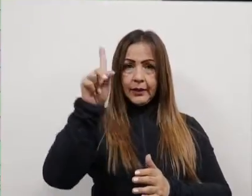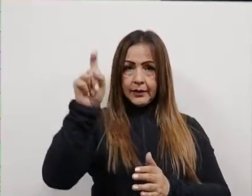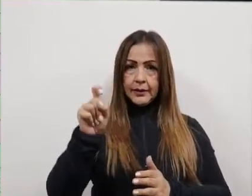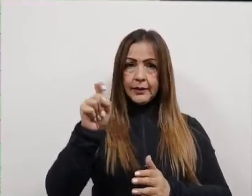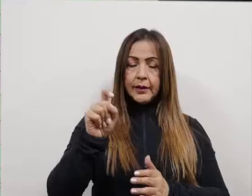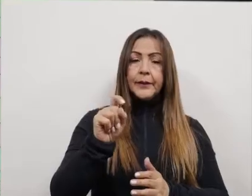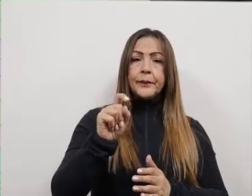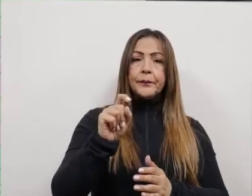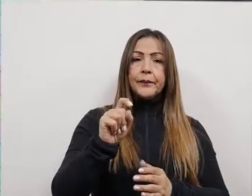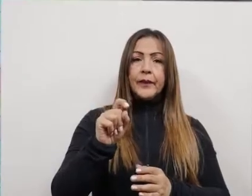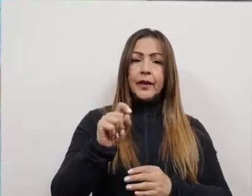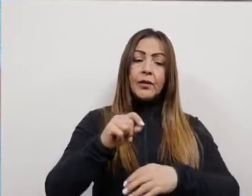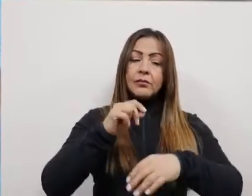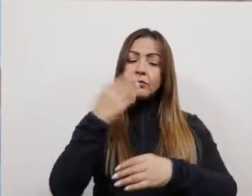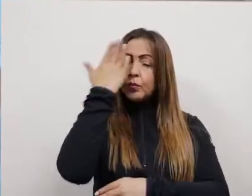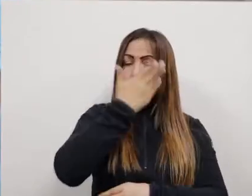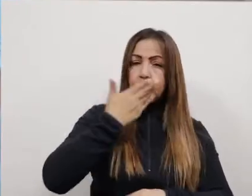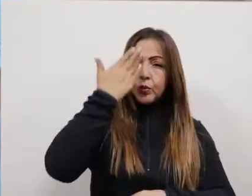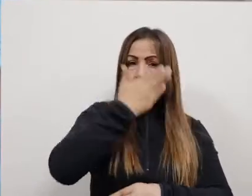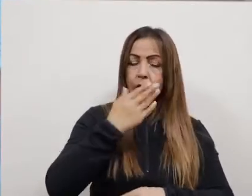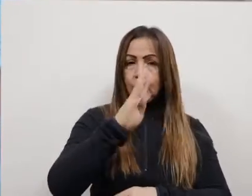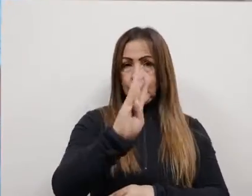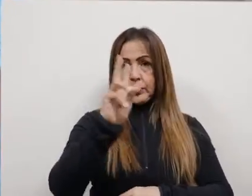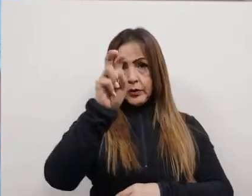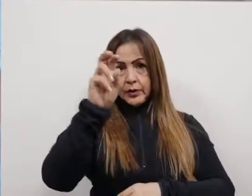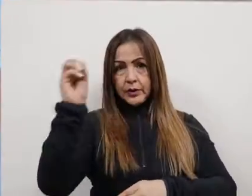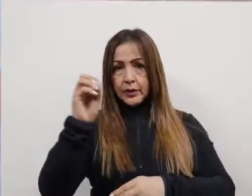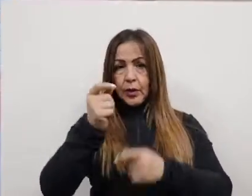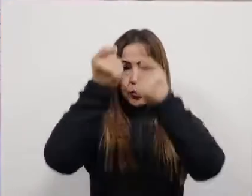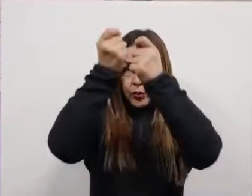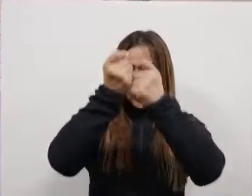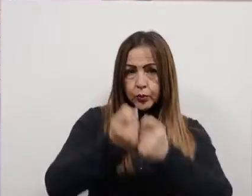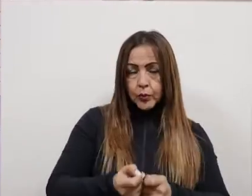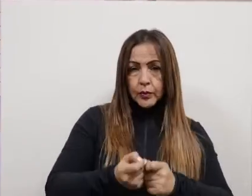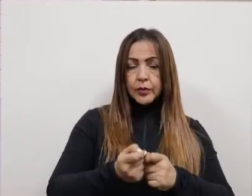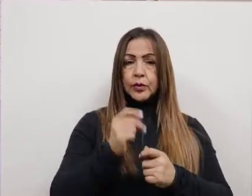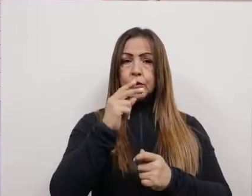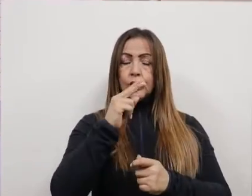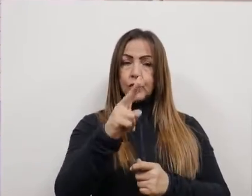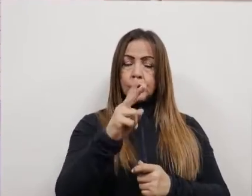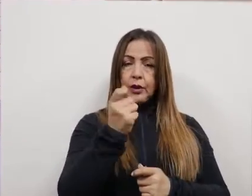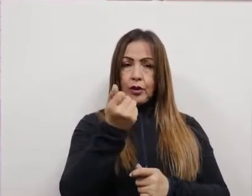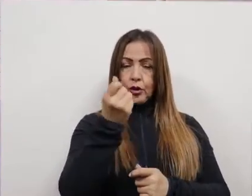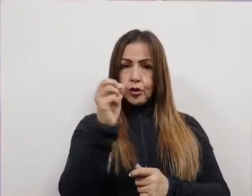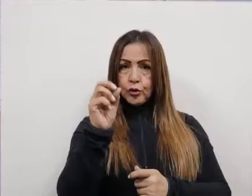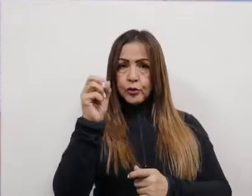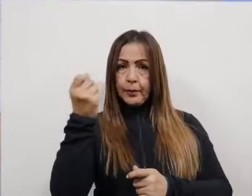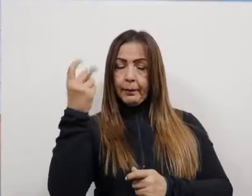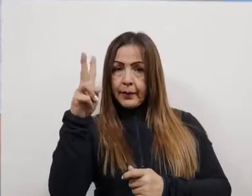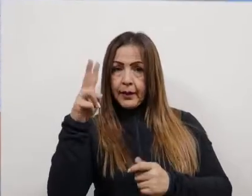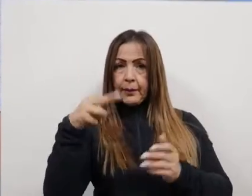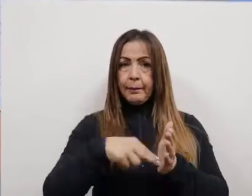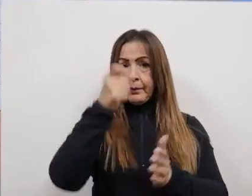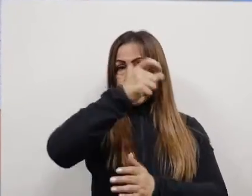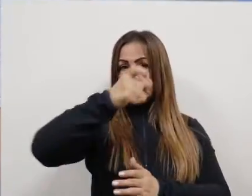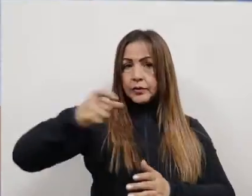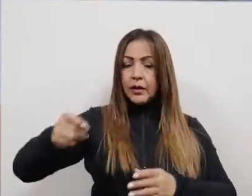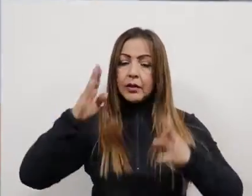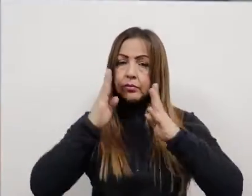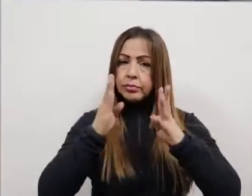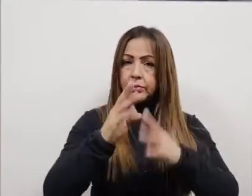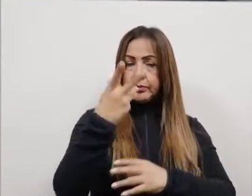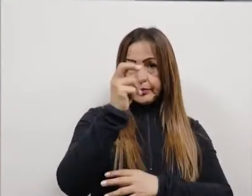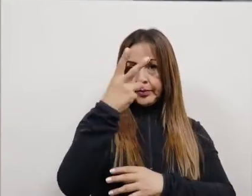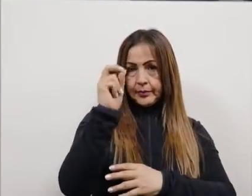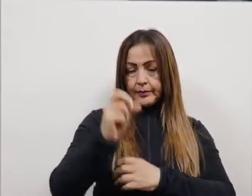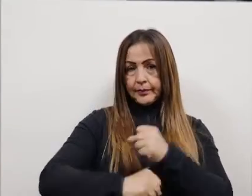98.256. Toma de muestras, 470 para un total de 202.450 personas